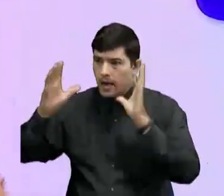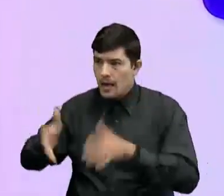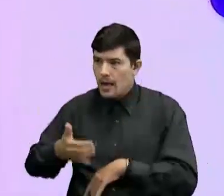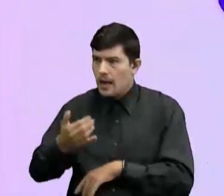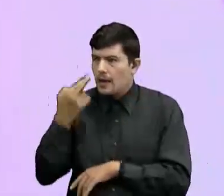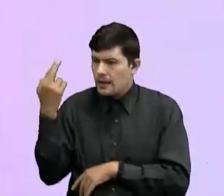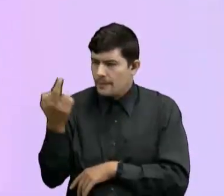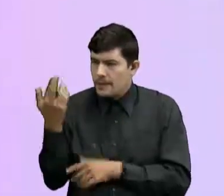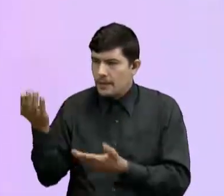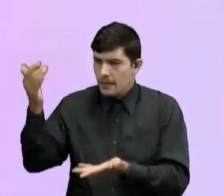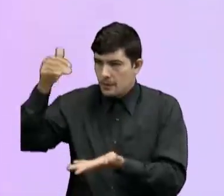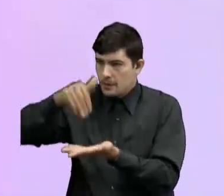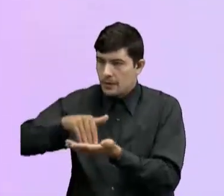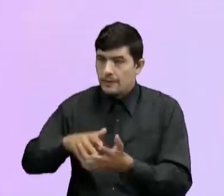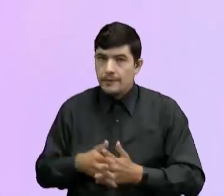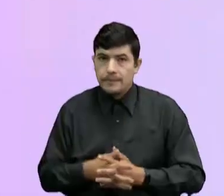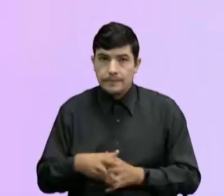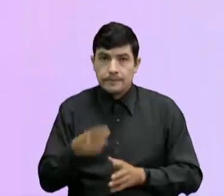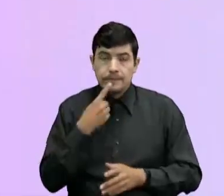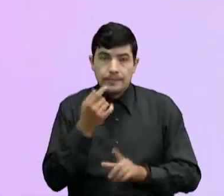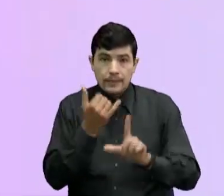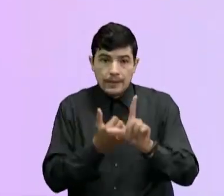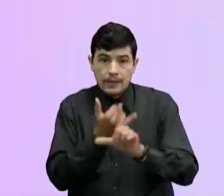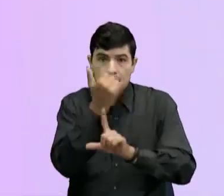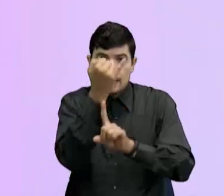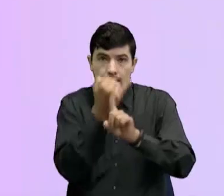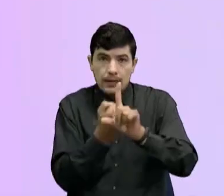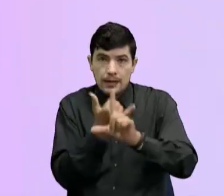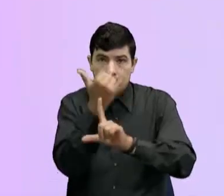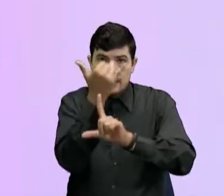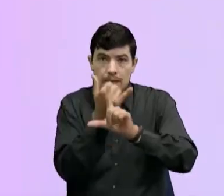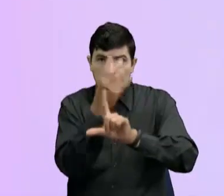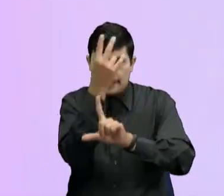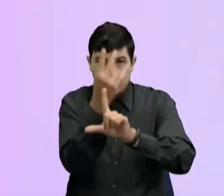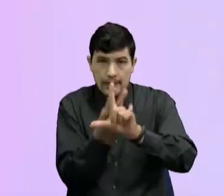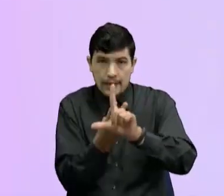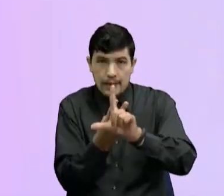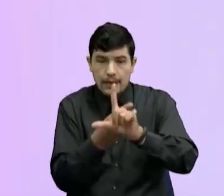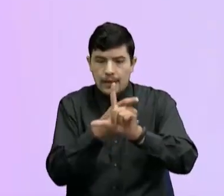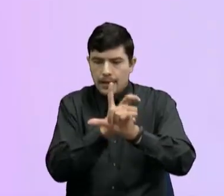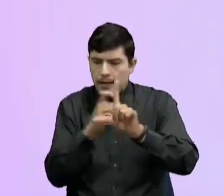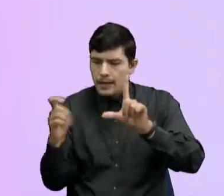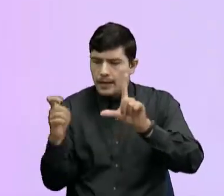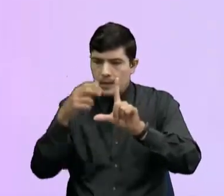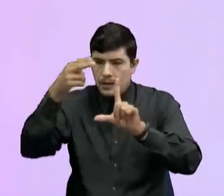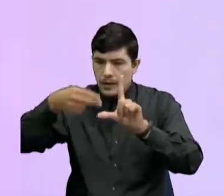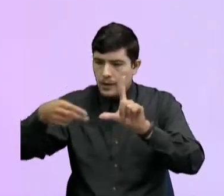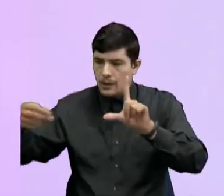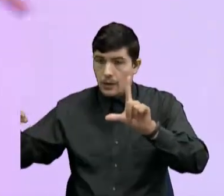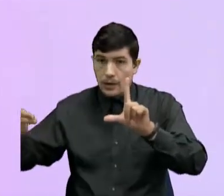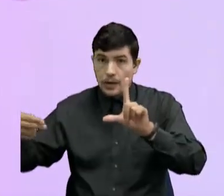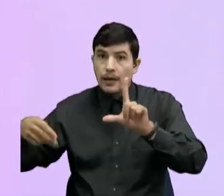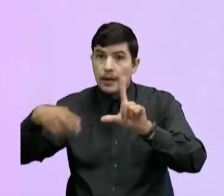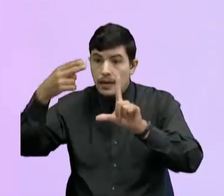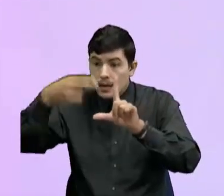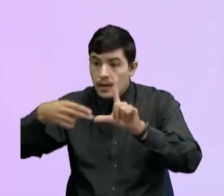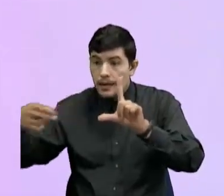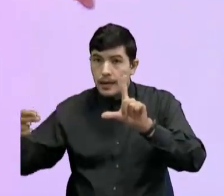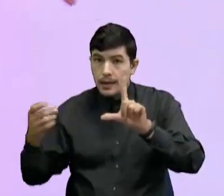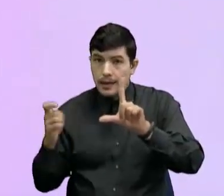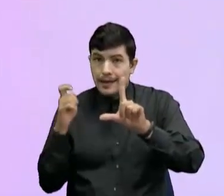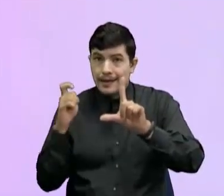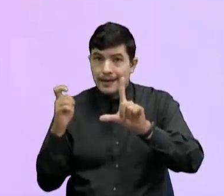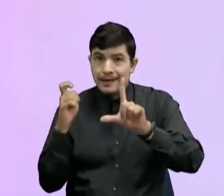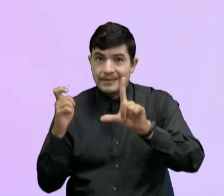Volvemos a repetir Entonces Eje Y Vertical Eje X Horizontal El eje X